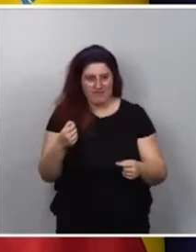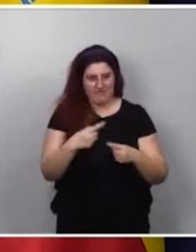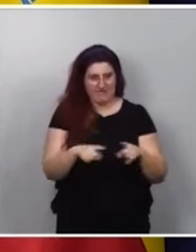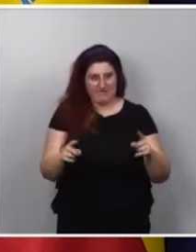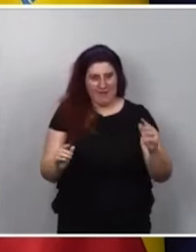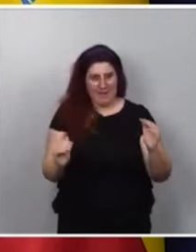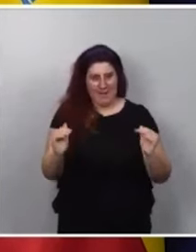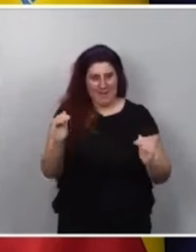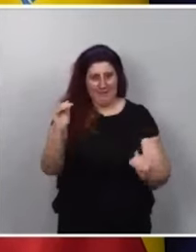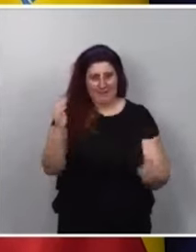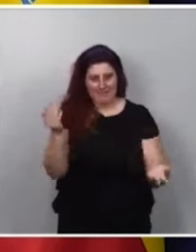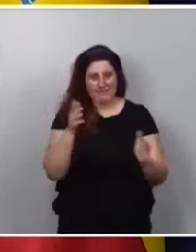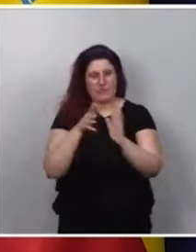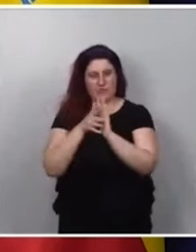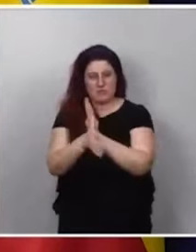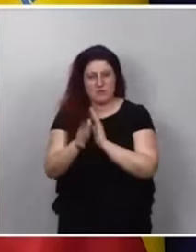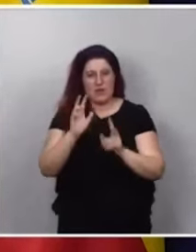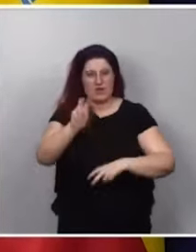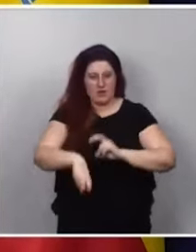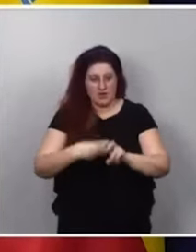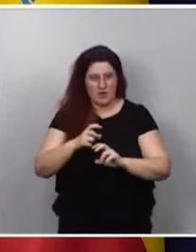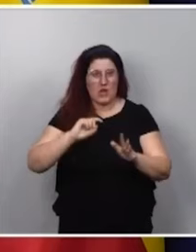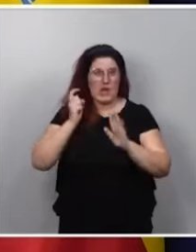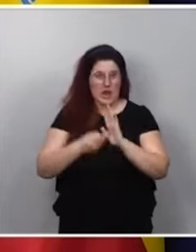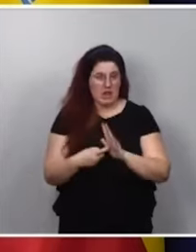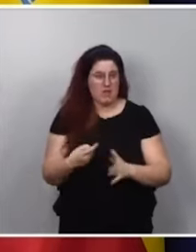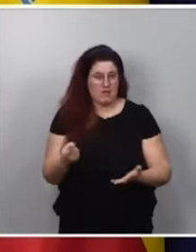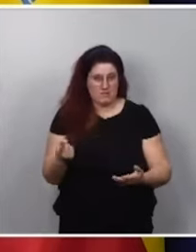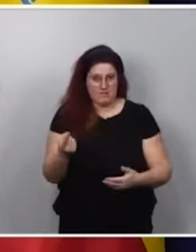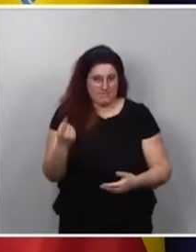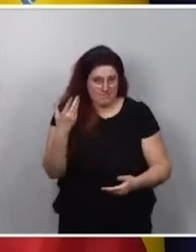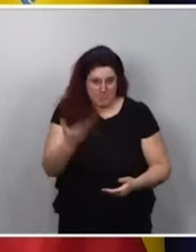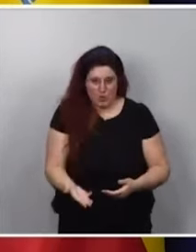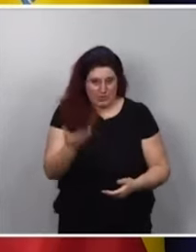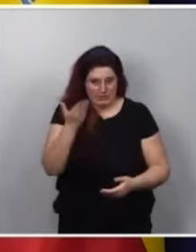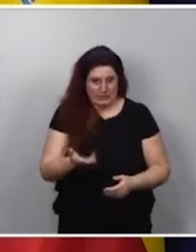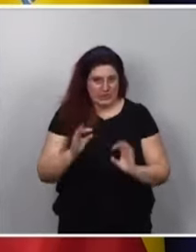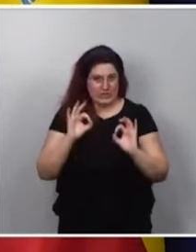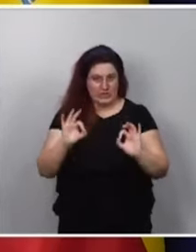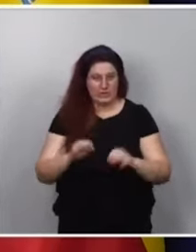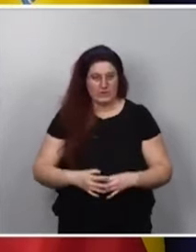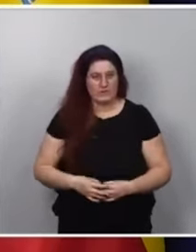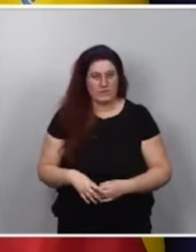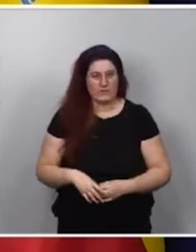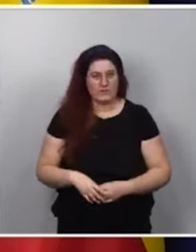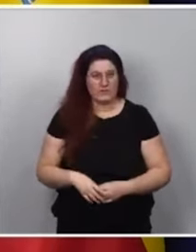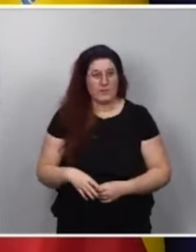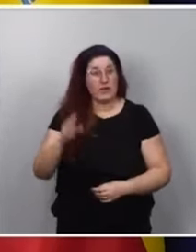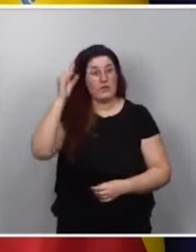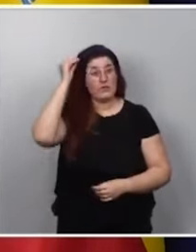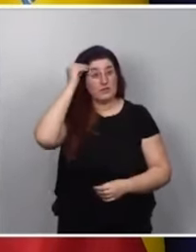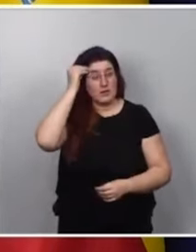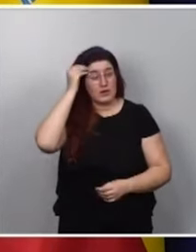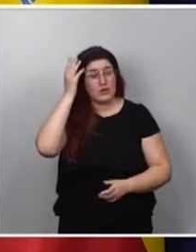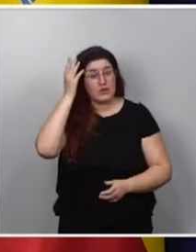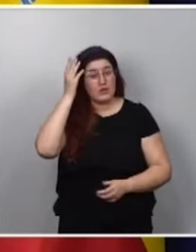últimos años y, por lo tanto, la actualización del marco legislativo era muy importante. Esta es, y esto yo quiero decirlo de una